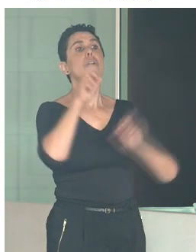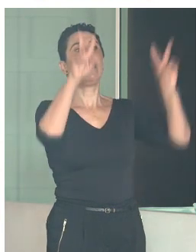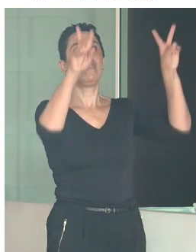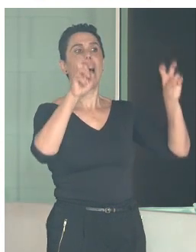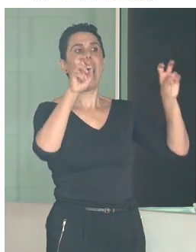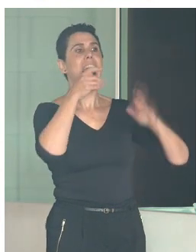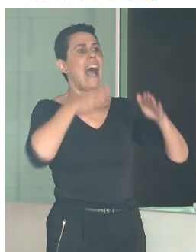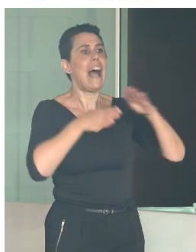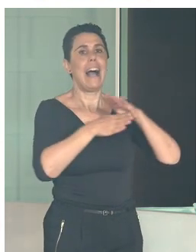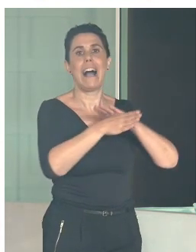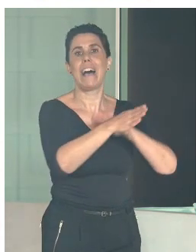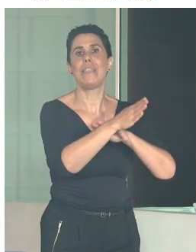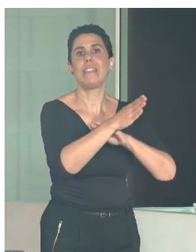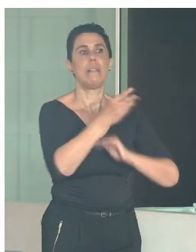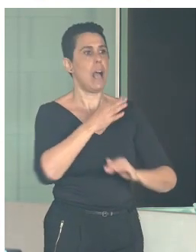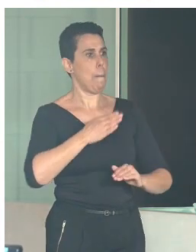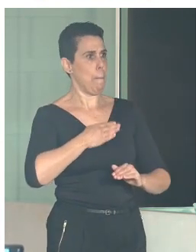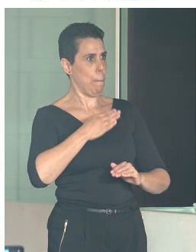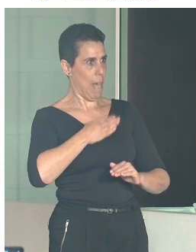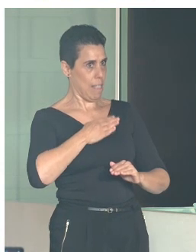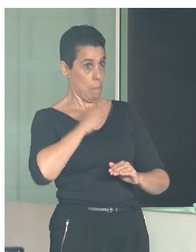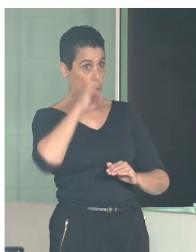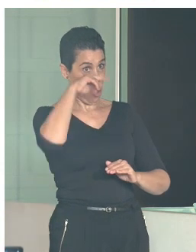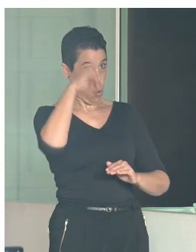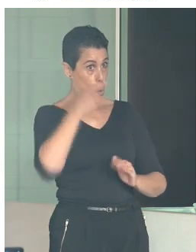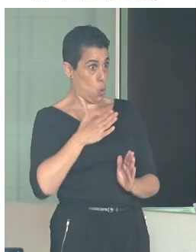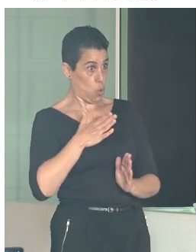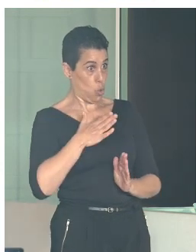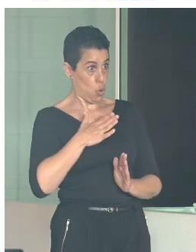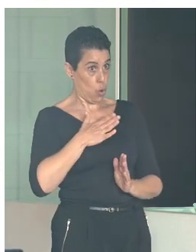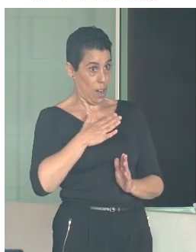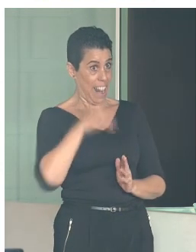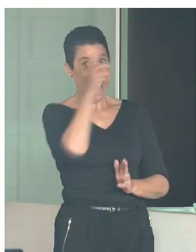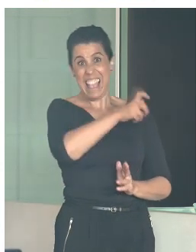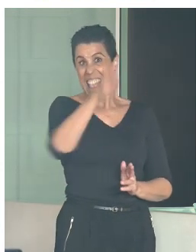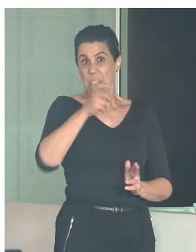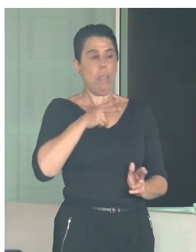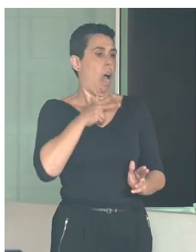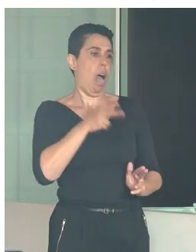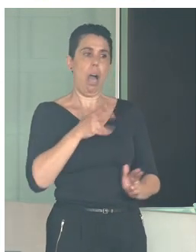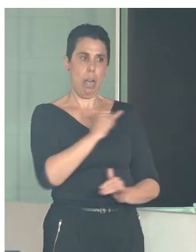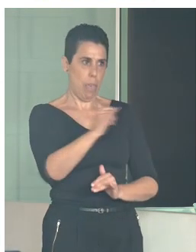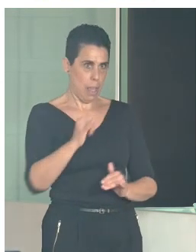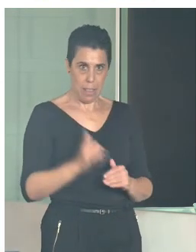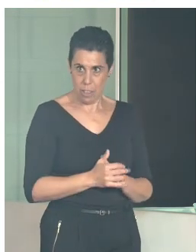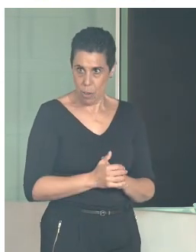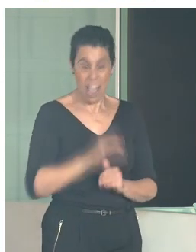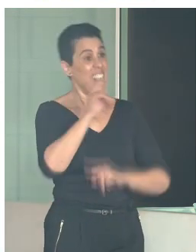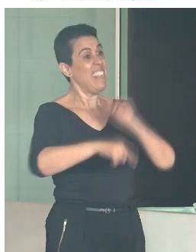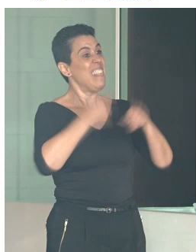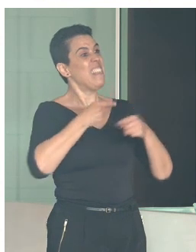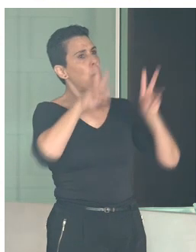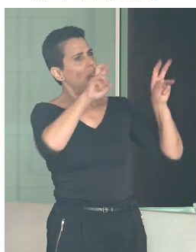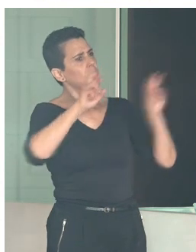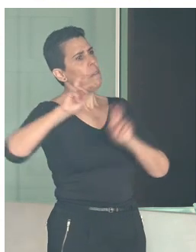cultural, un derecho de todas las personas. Y luego se pasará a presentar experiencias concretas en las que se abordarán los